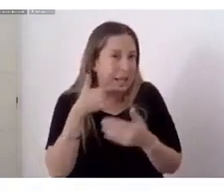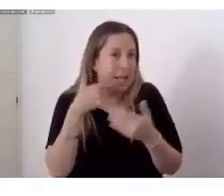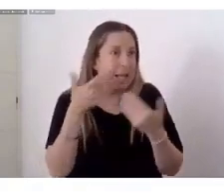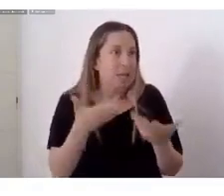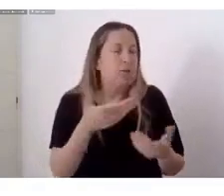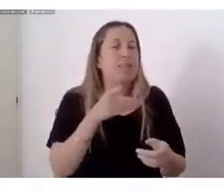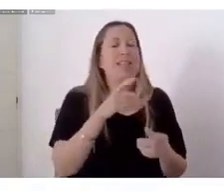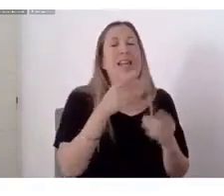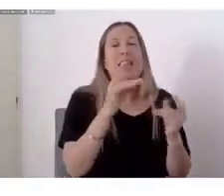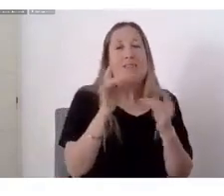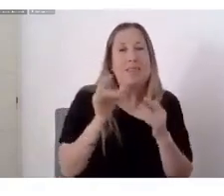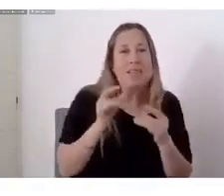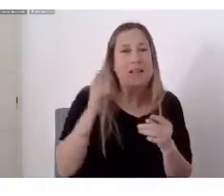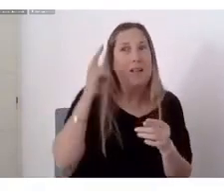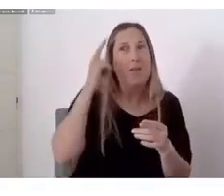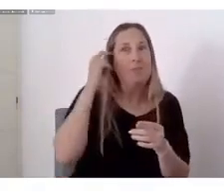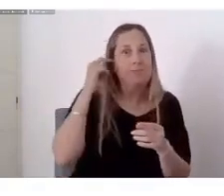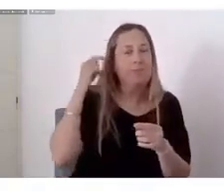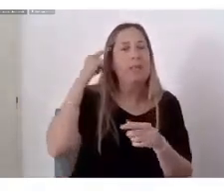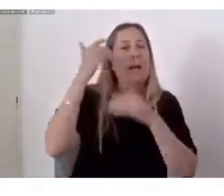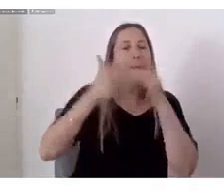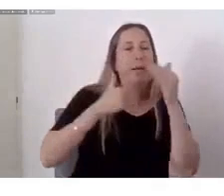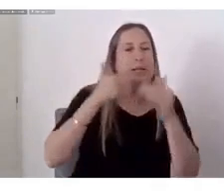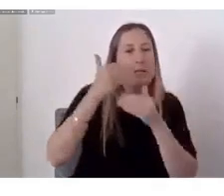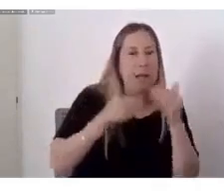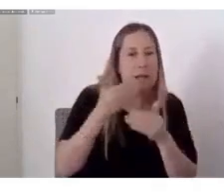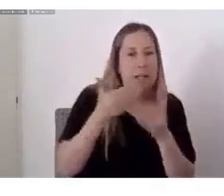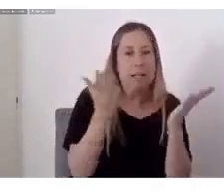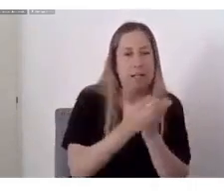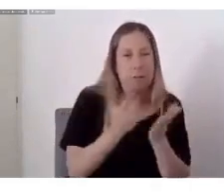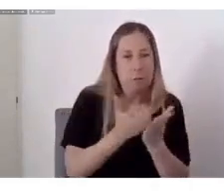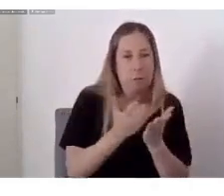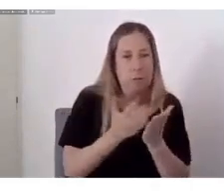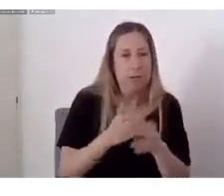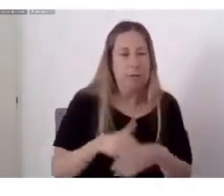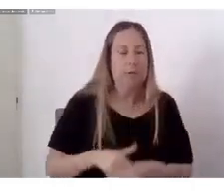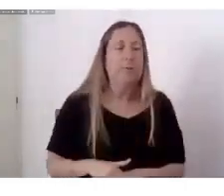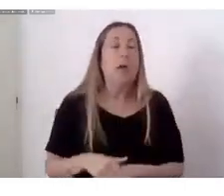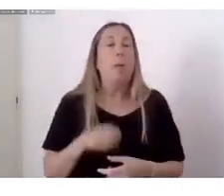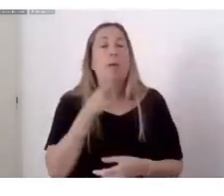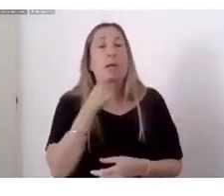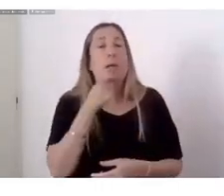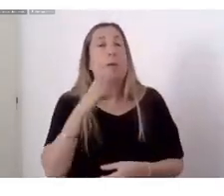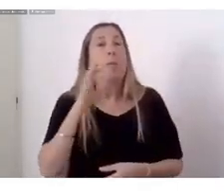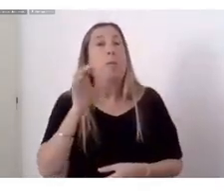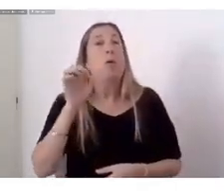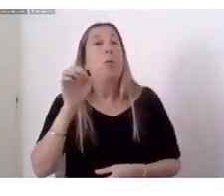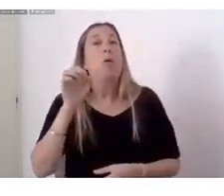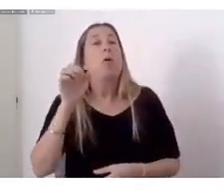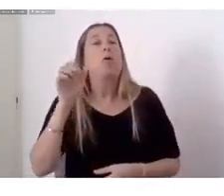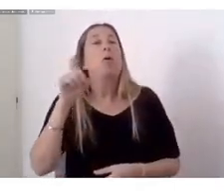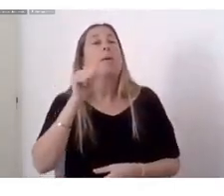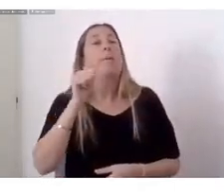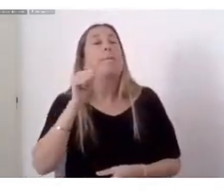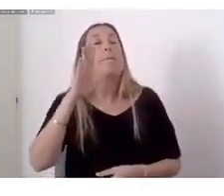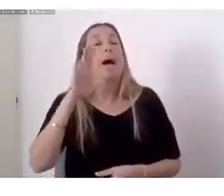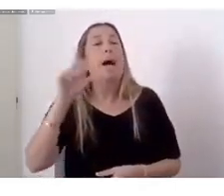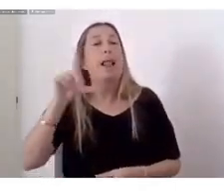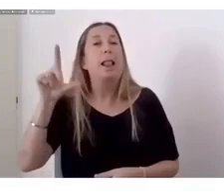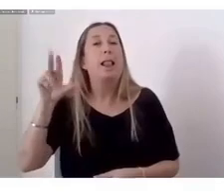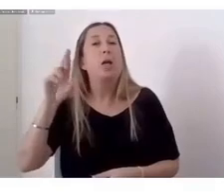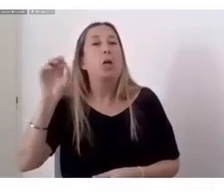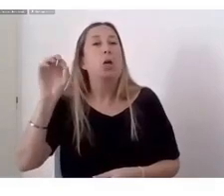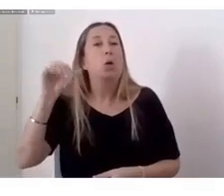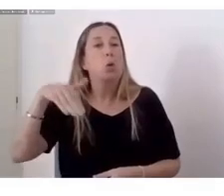En este caso Como cito El ejemplo De Del ballroom Le ha dado La oportunidad A muchas personas A que se formen Y se